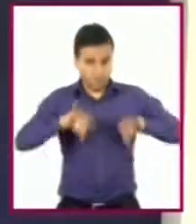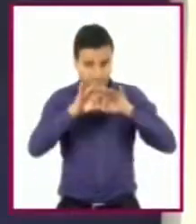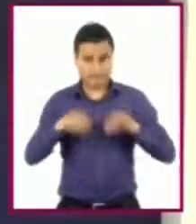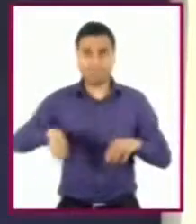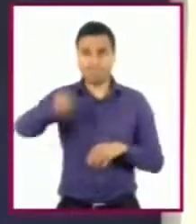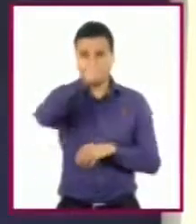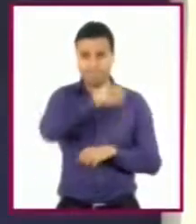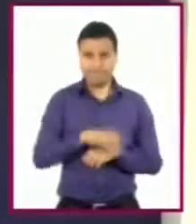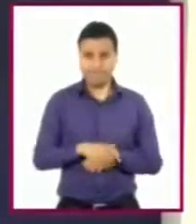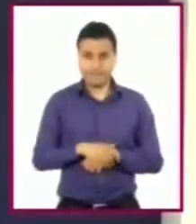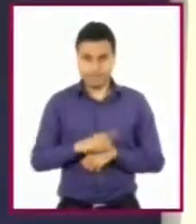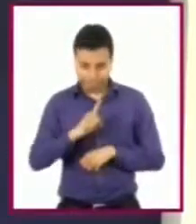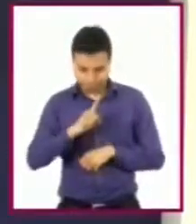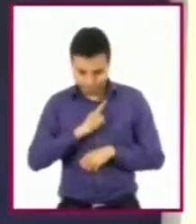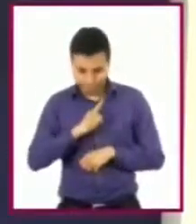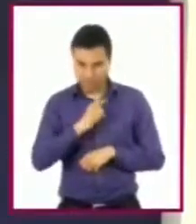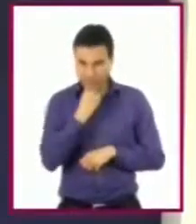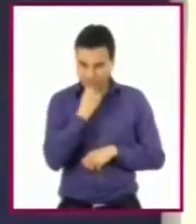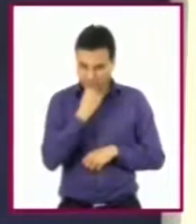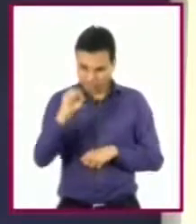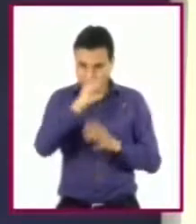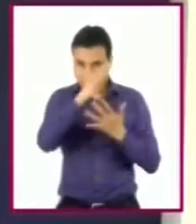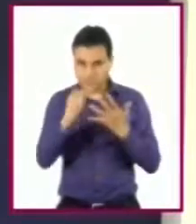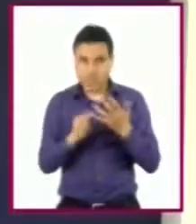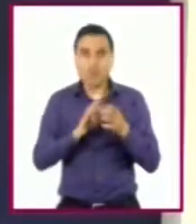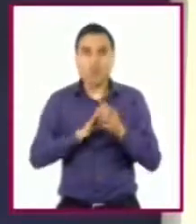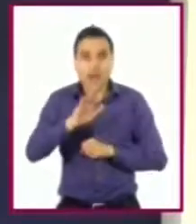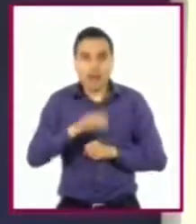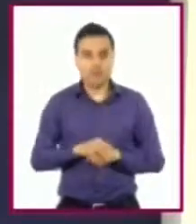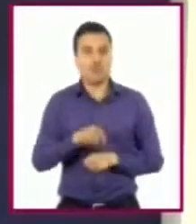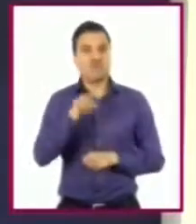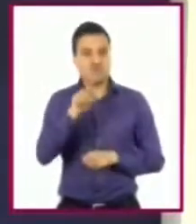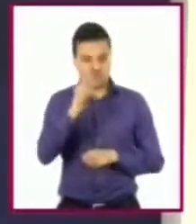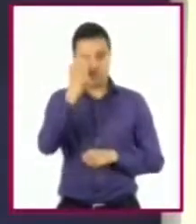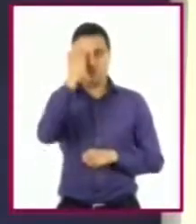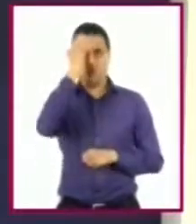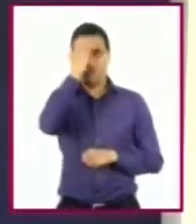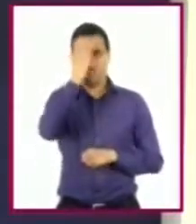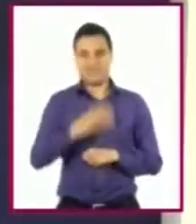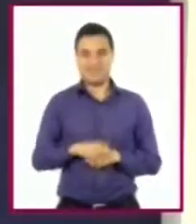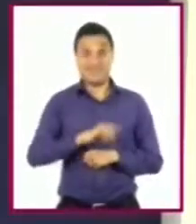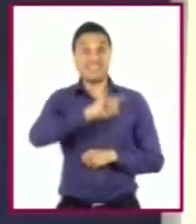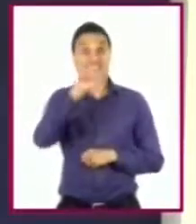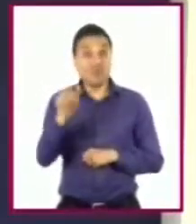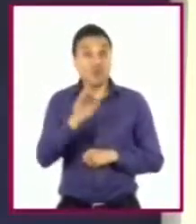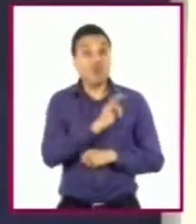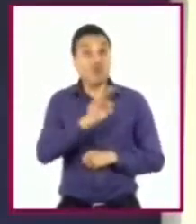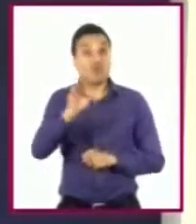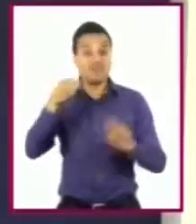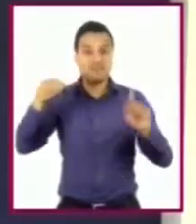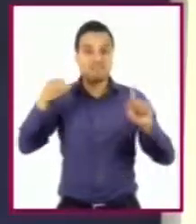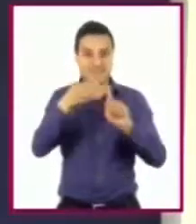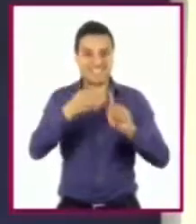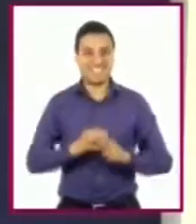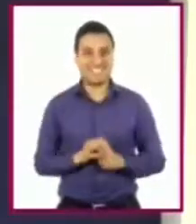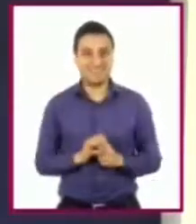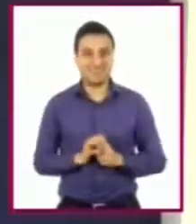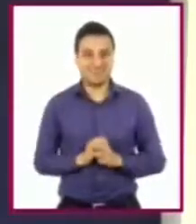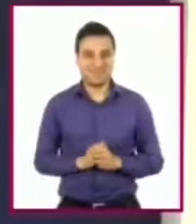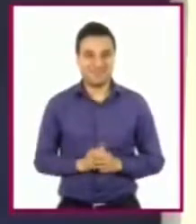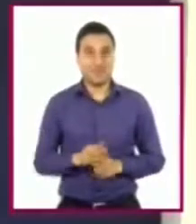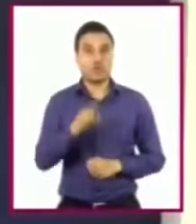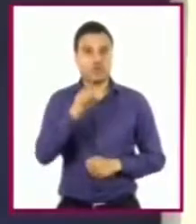talentos que poseemos, lo cual ayuda a plantearnos metas personales y dirigir nuestras experiencias de aprendizaje